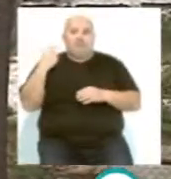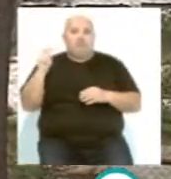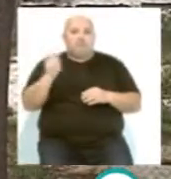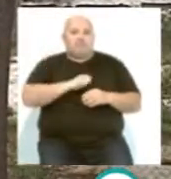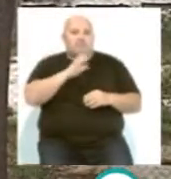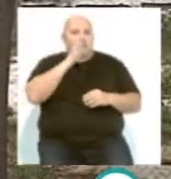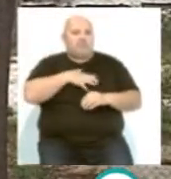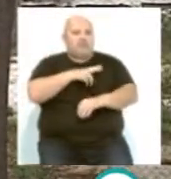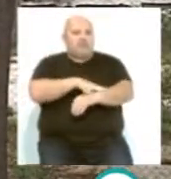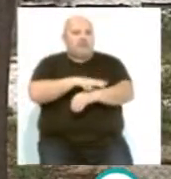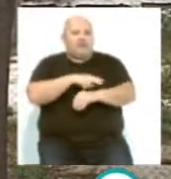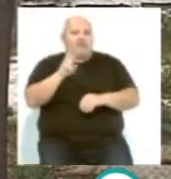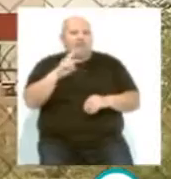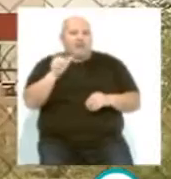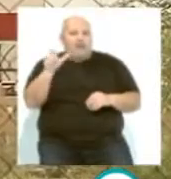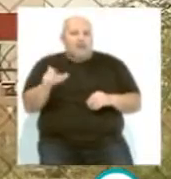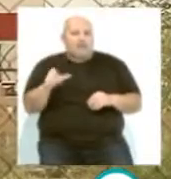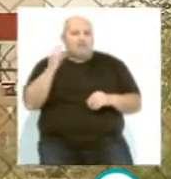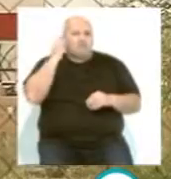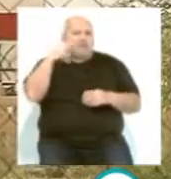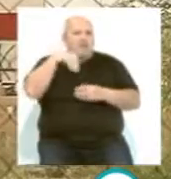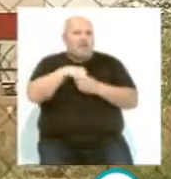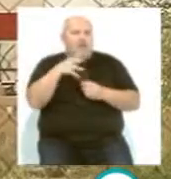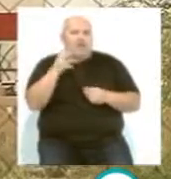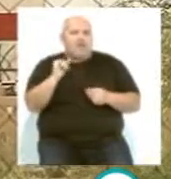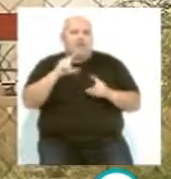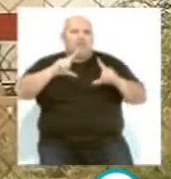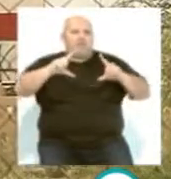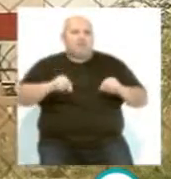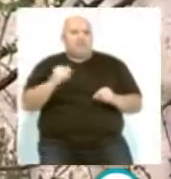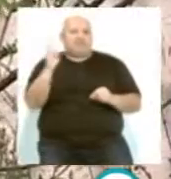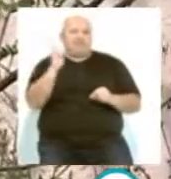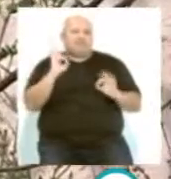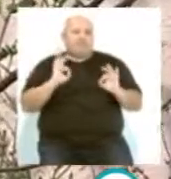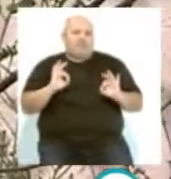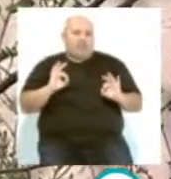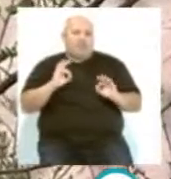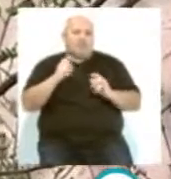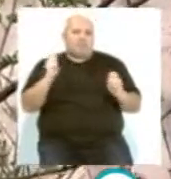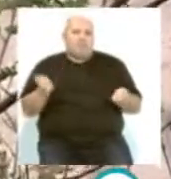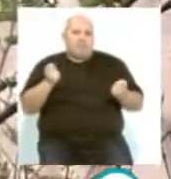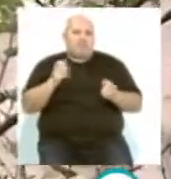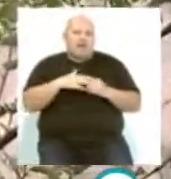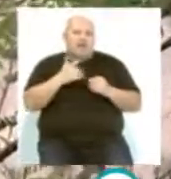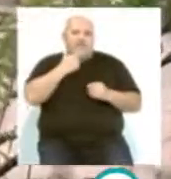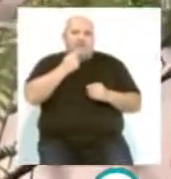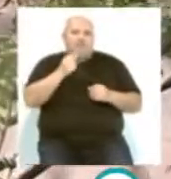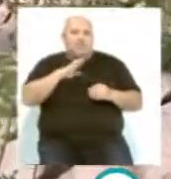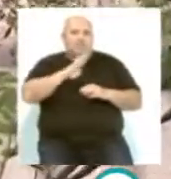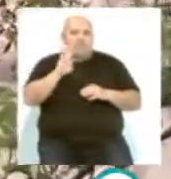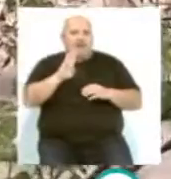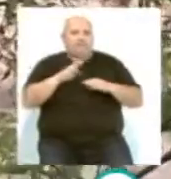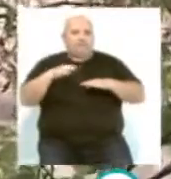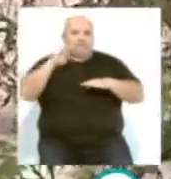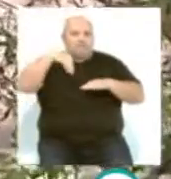meses por la delegada Victoria Rodríguez contempla además abaratamiento de tarifas y promociones de las plazas de los parkings